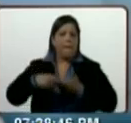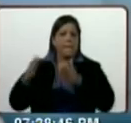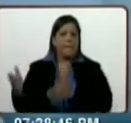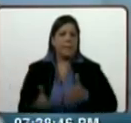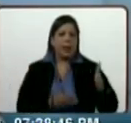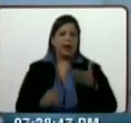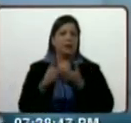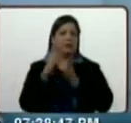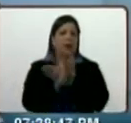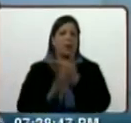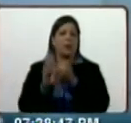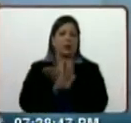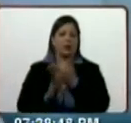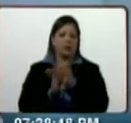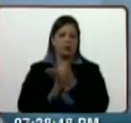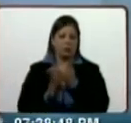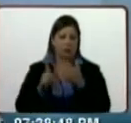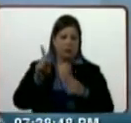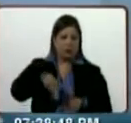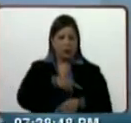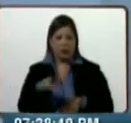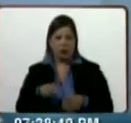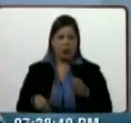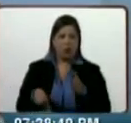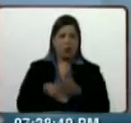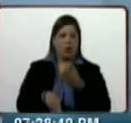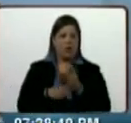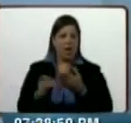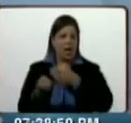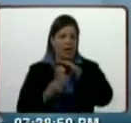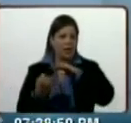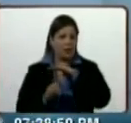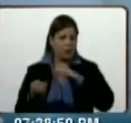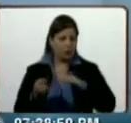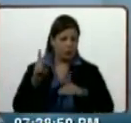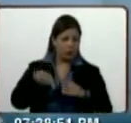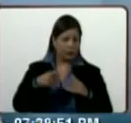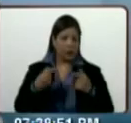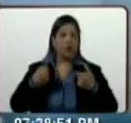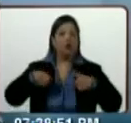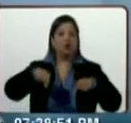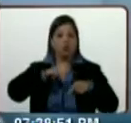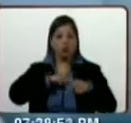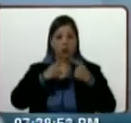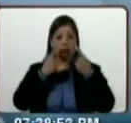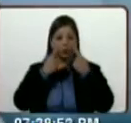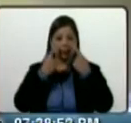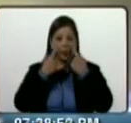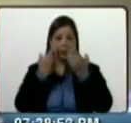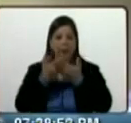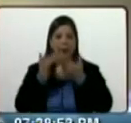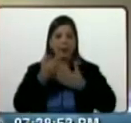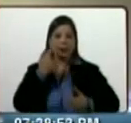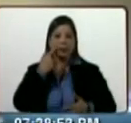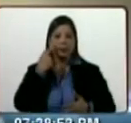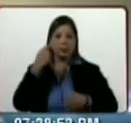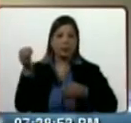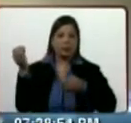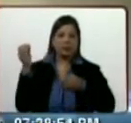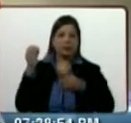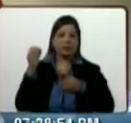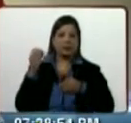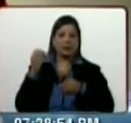podrían intentar ser atacadas las instituciones del Estado? Nosotros hemos venido previendo. De hecho, ataques a las